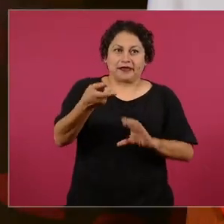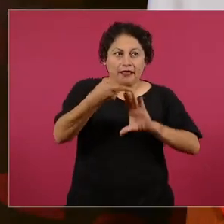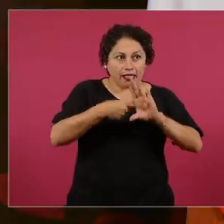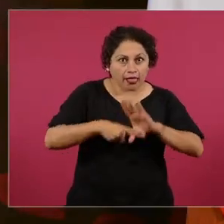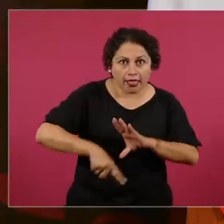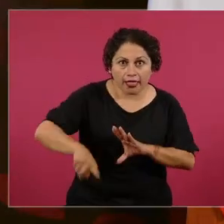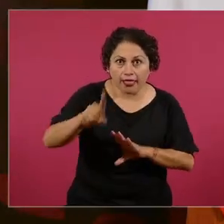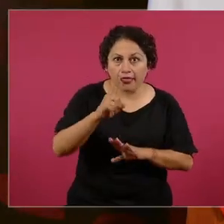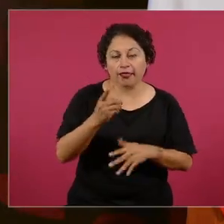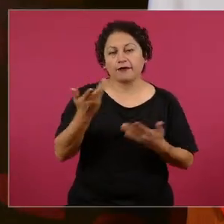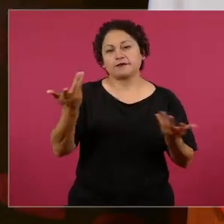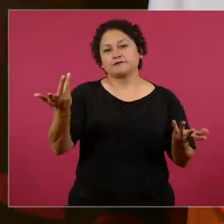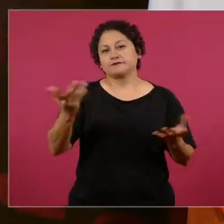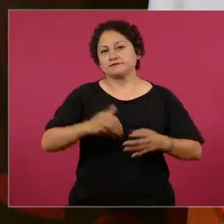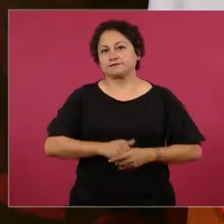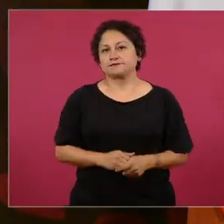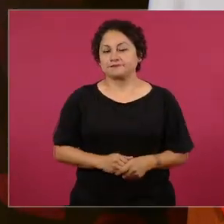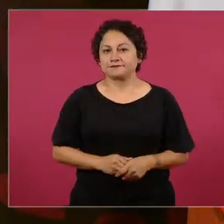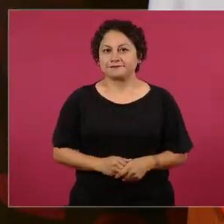este